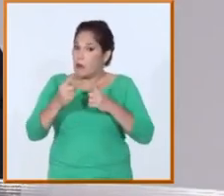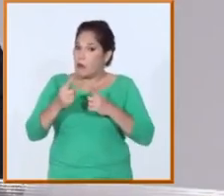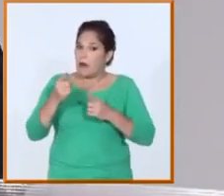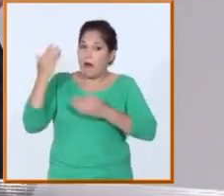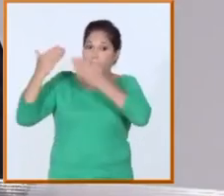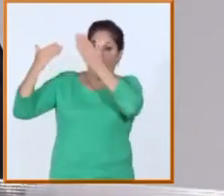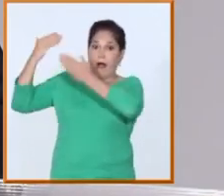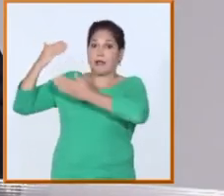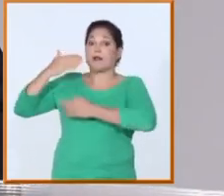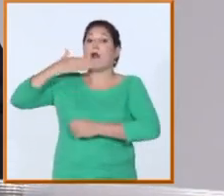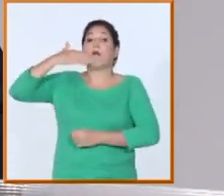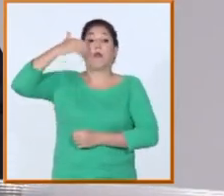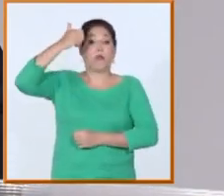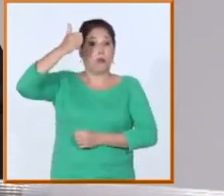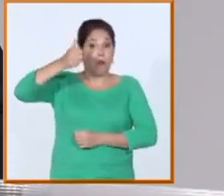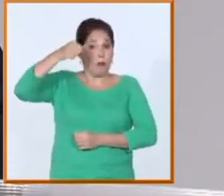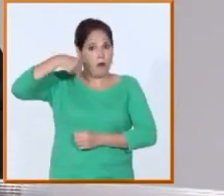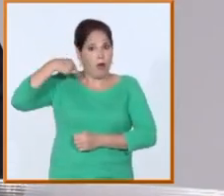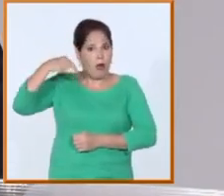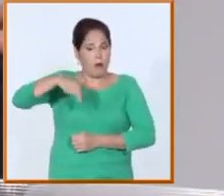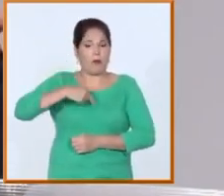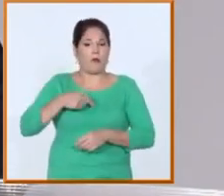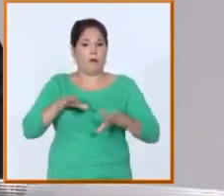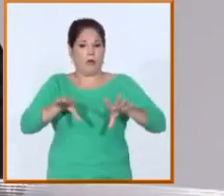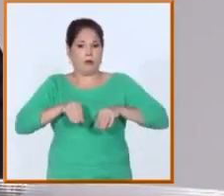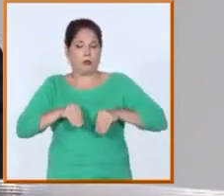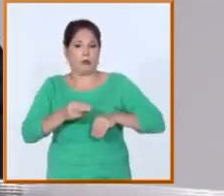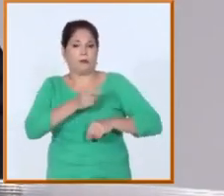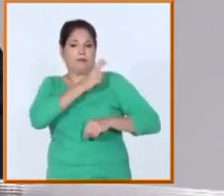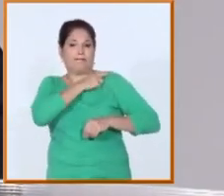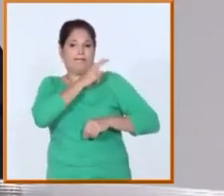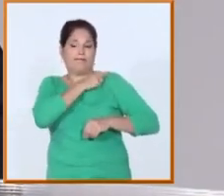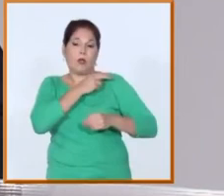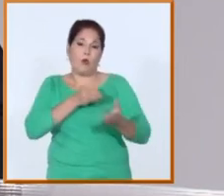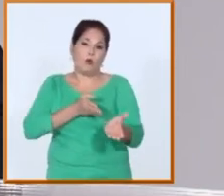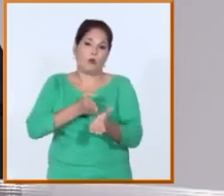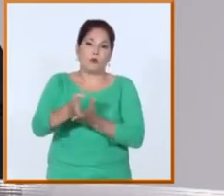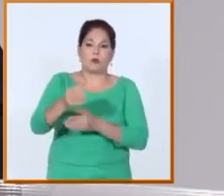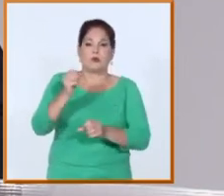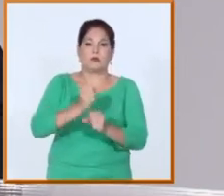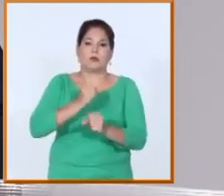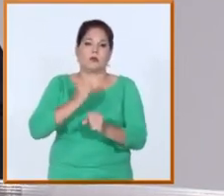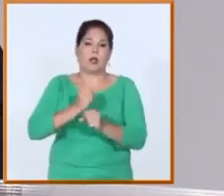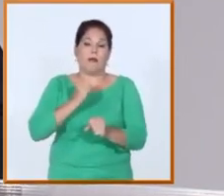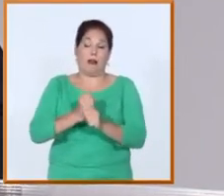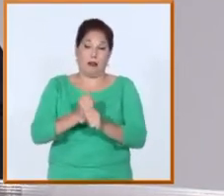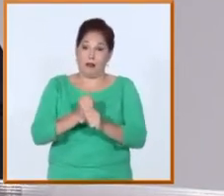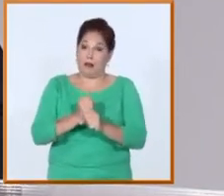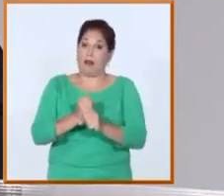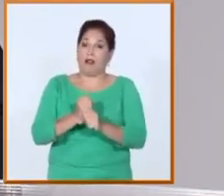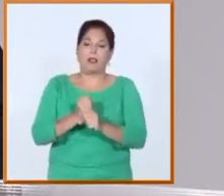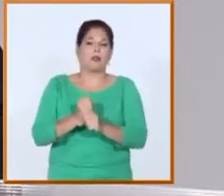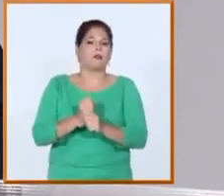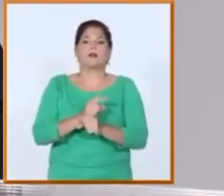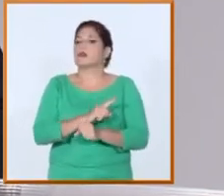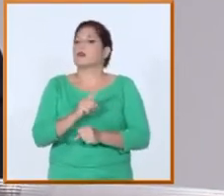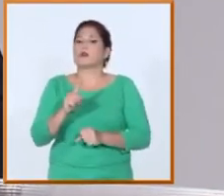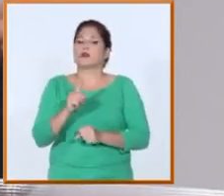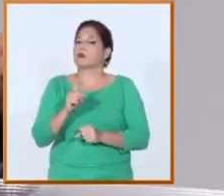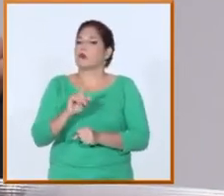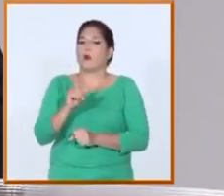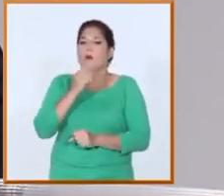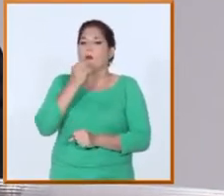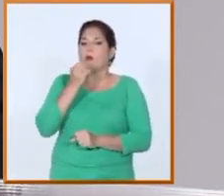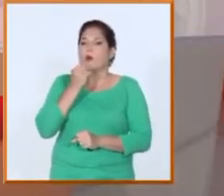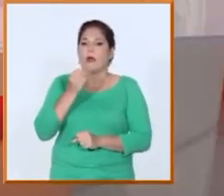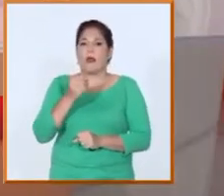como servidor público, de darle continuidad a la labor de todos esos ministros ilustres, no por su categoría... Vela, ¿no puede dar recuerdo? El